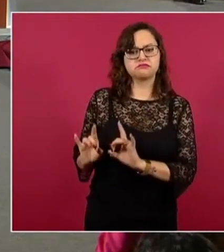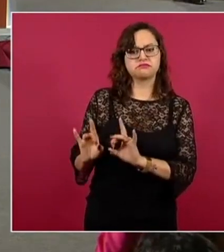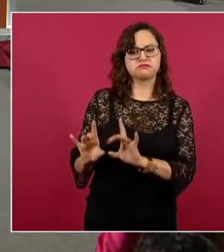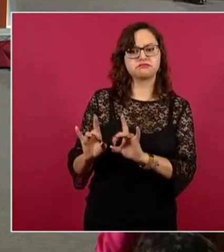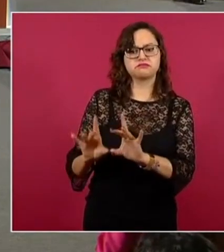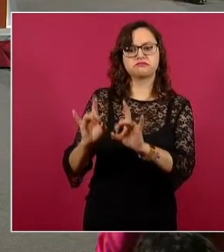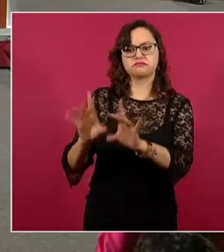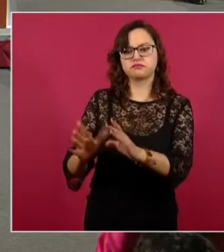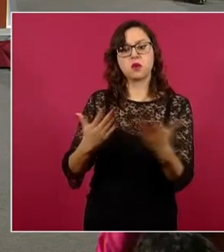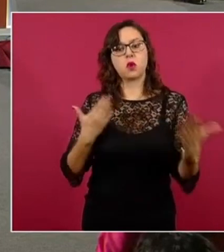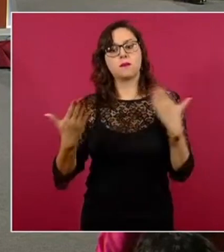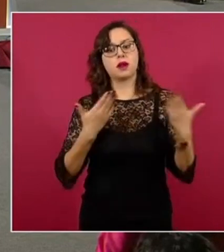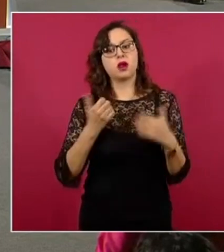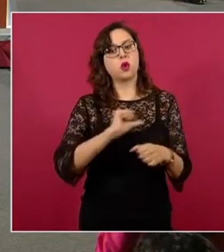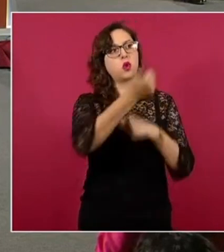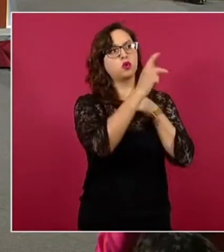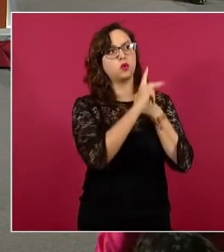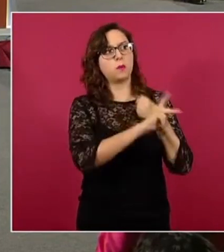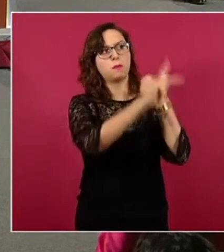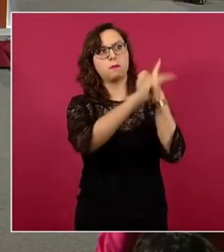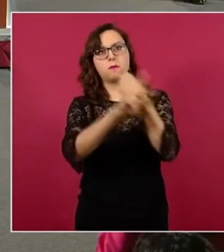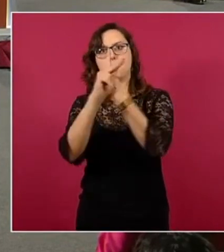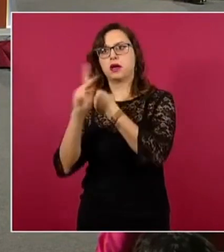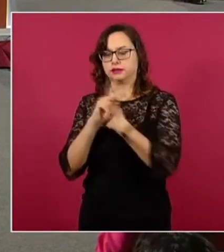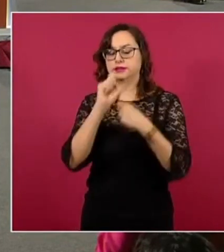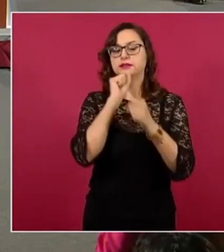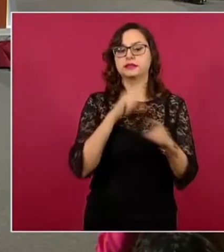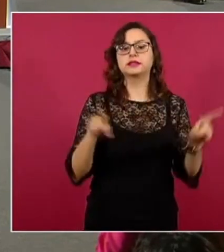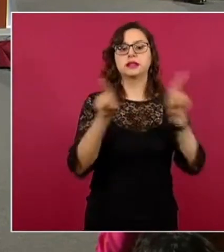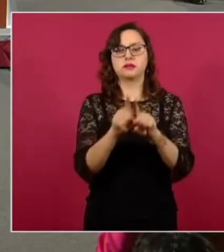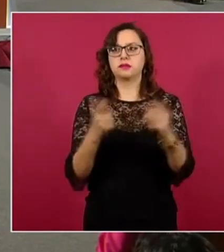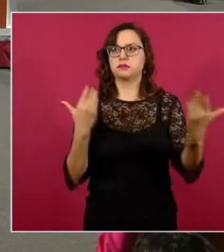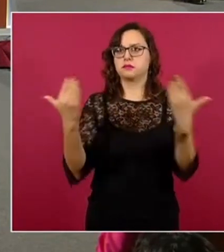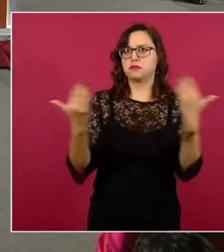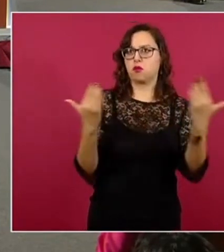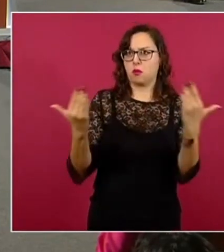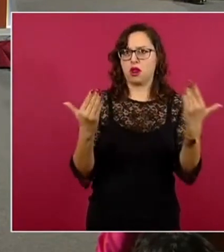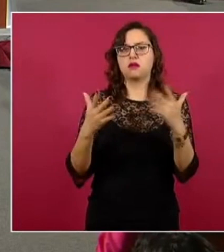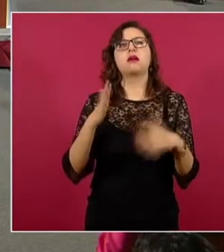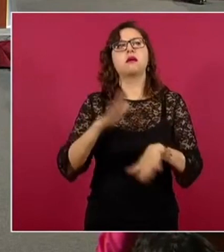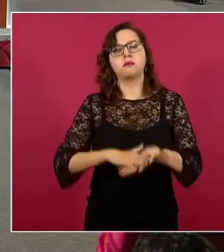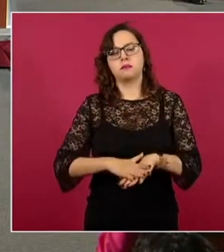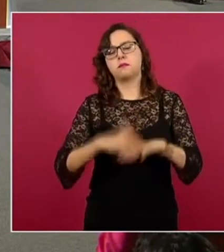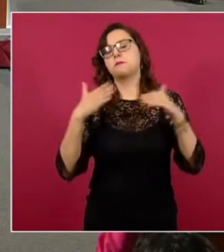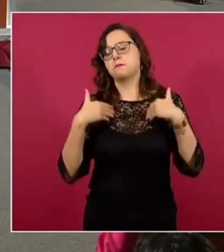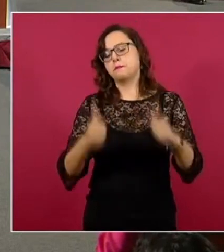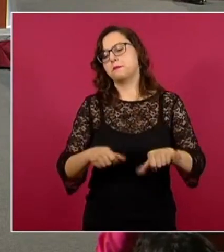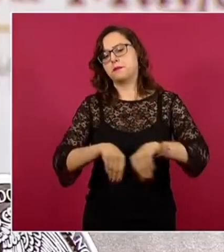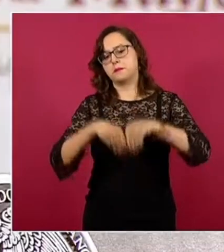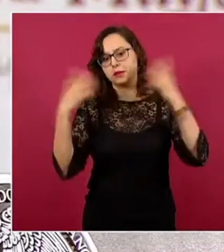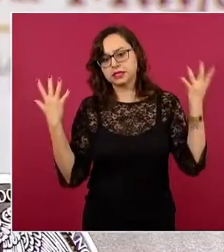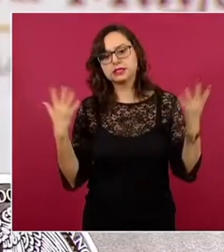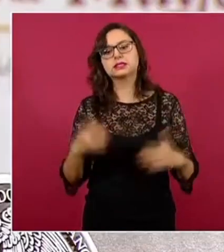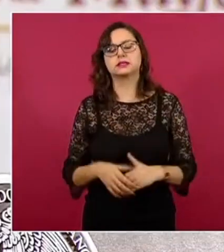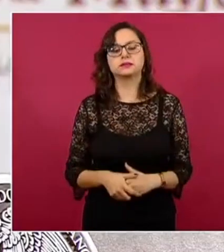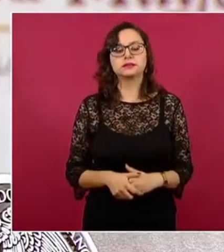ocurrió en otros países para tener una noción clara de cómo se presentó en México y, en parte, cómo fue la respuesta.